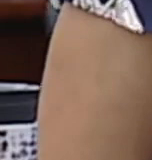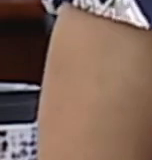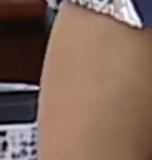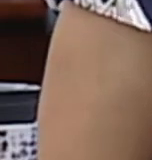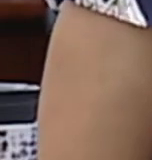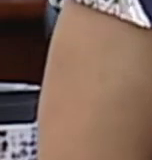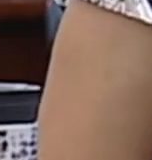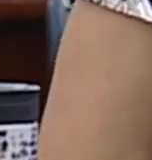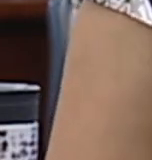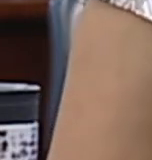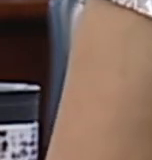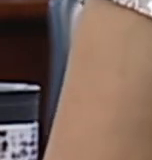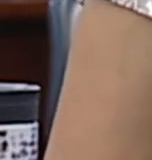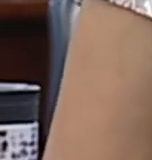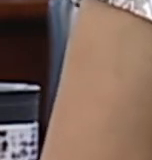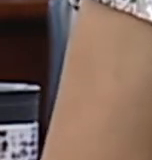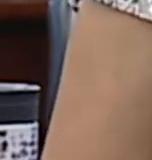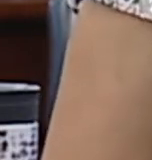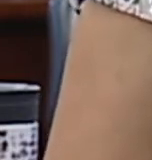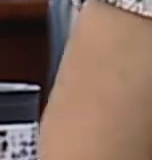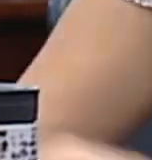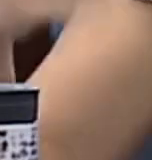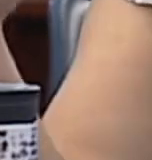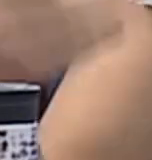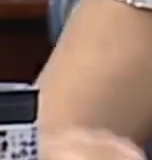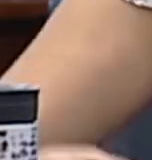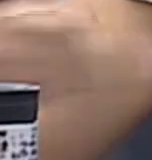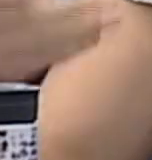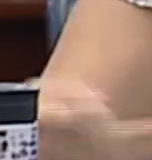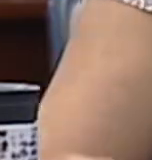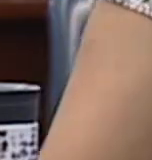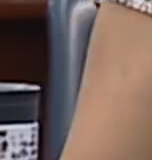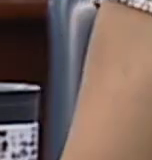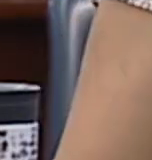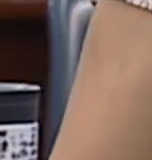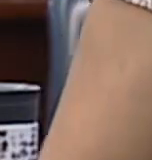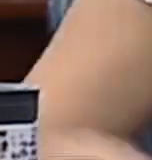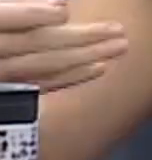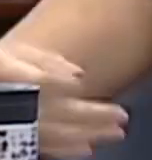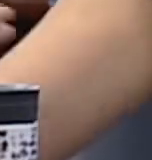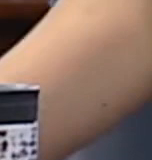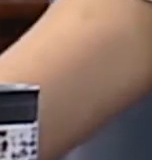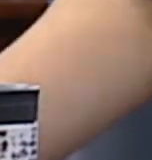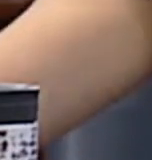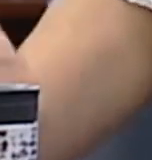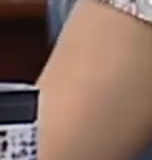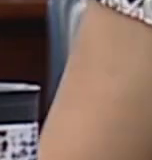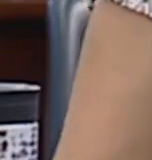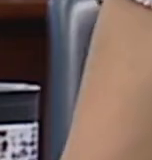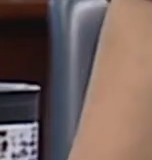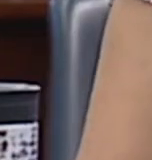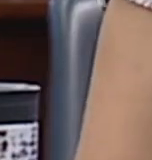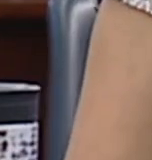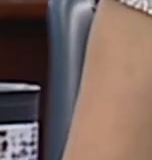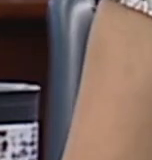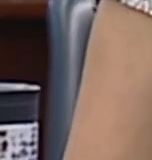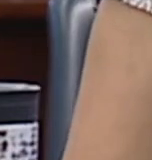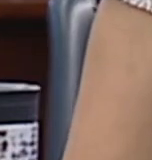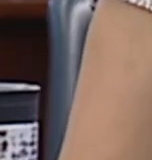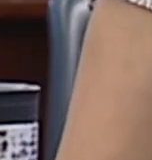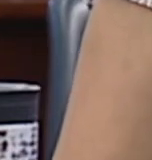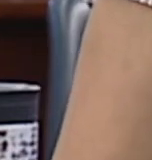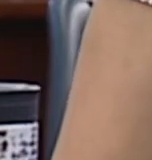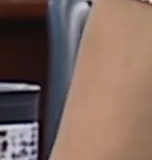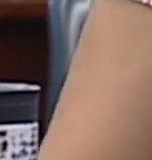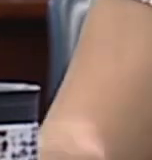periodistas verdaderos que han tenido la valentía de plantarse frente al poder y decir por ejemplo que el director de centros penales